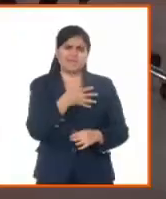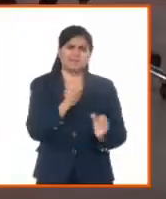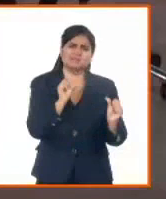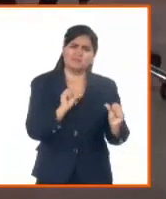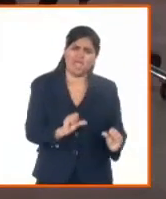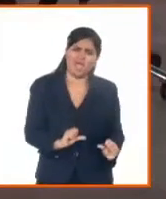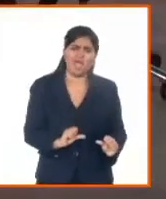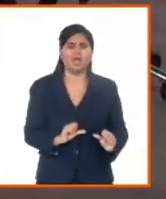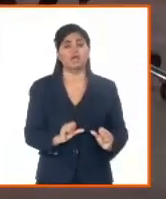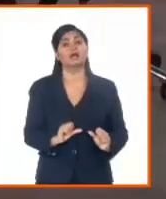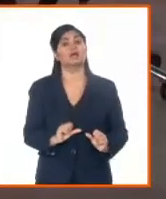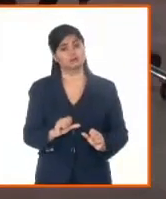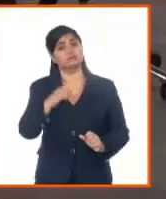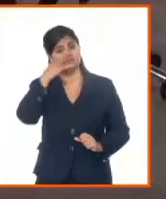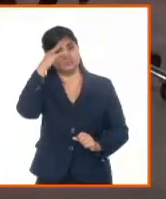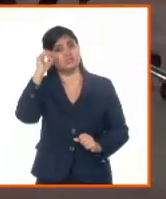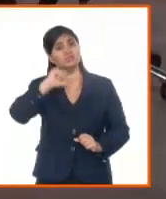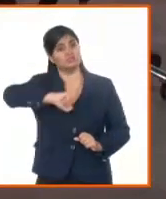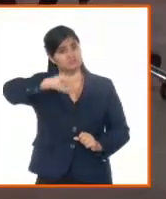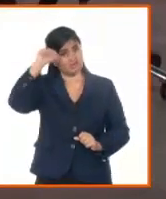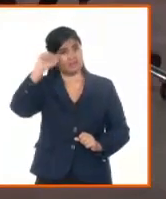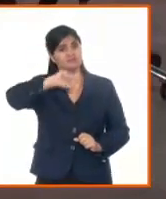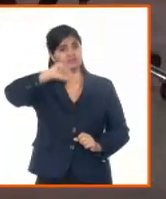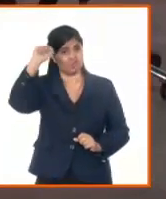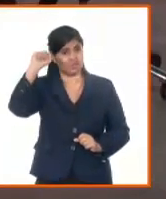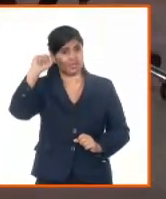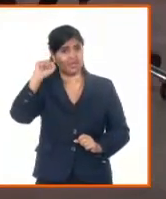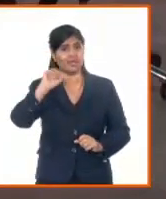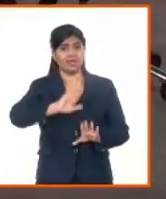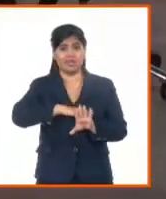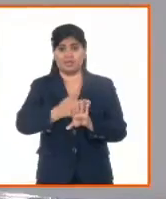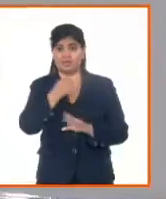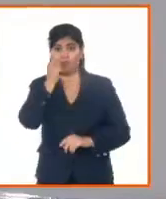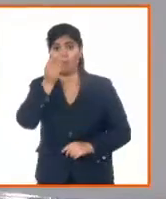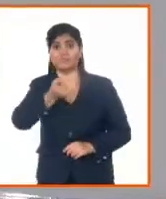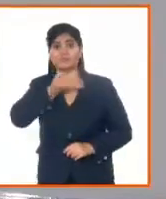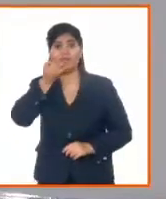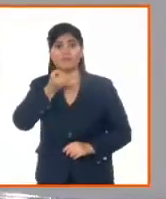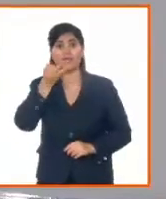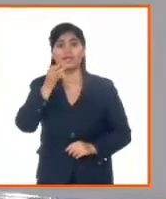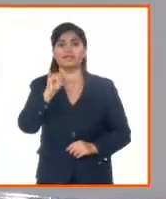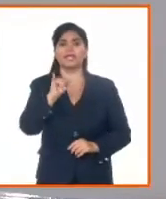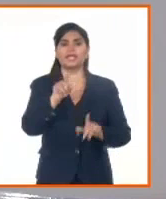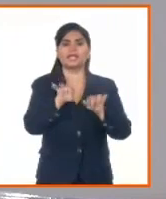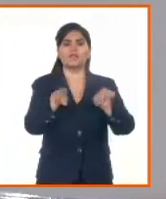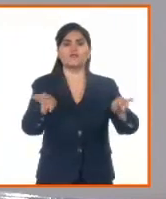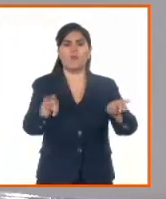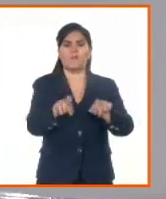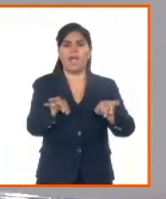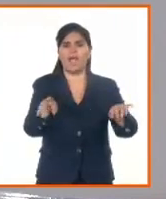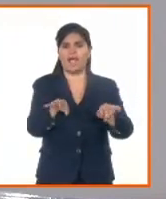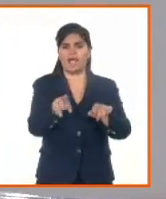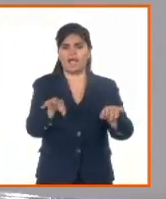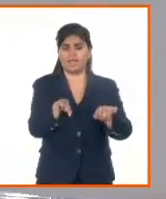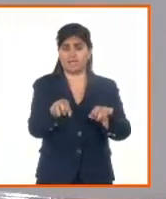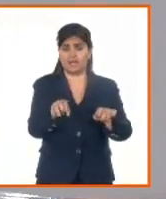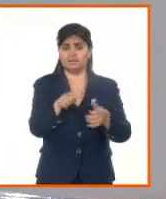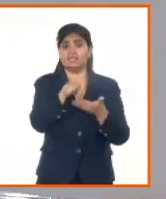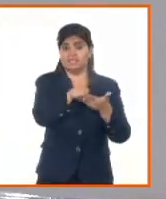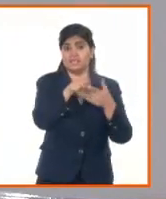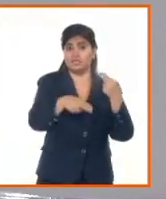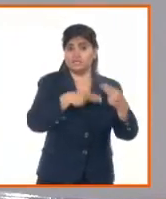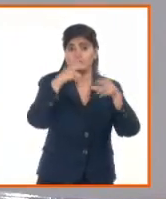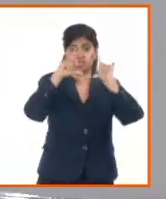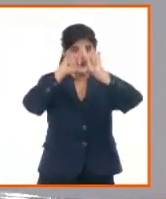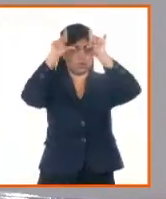referir al nivel de informatización que ya estamos logrando, pero aquí un resultado válido que hemos tenido fue la